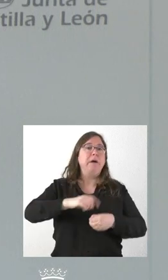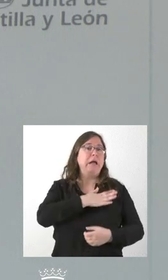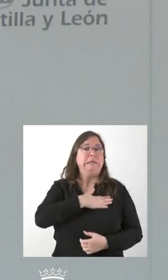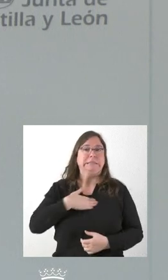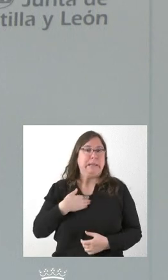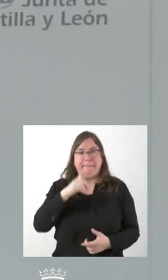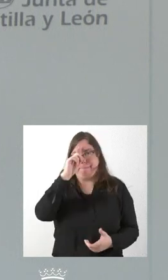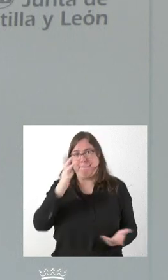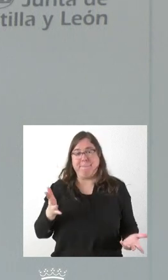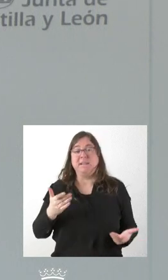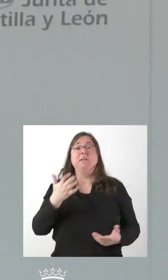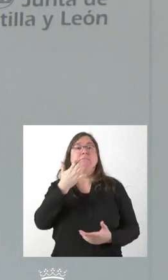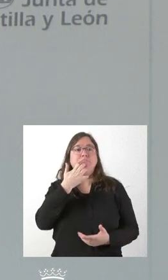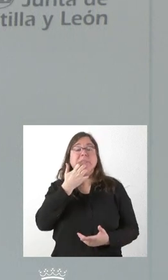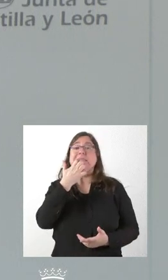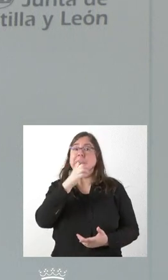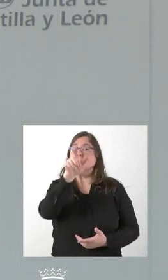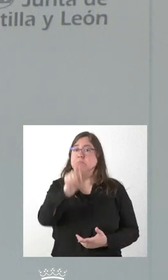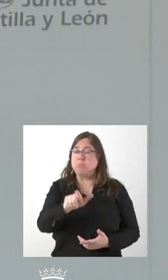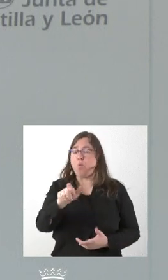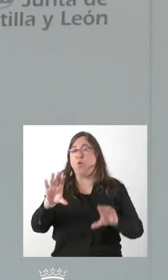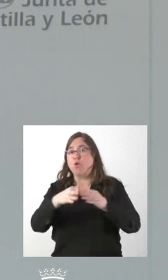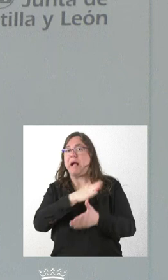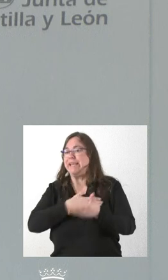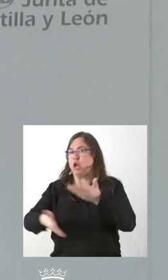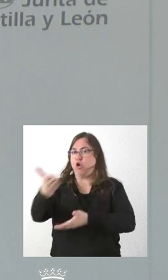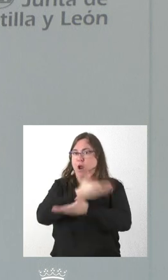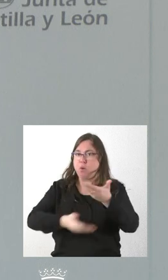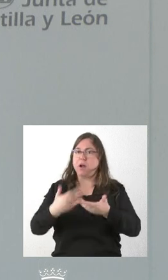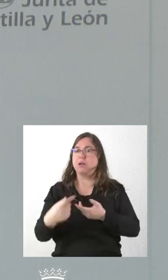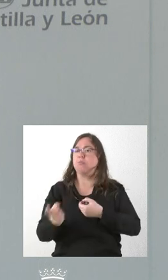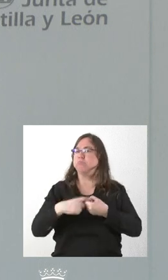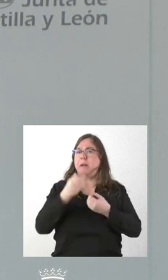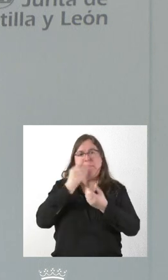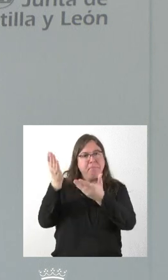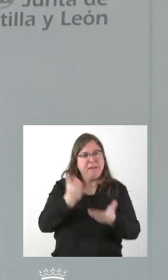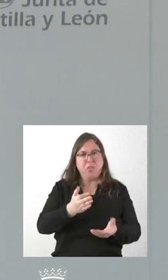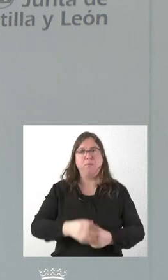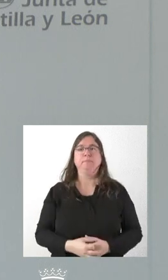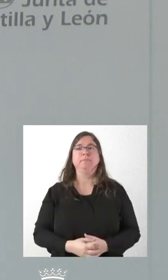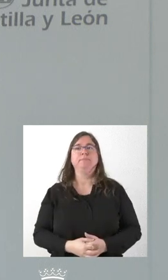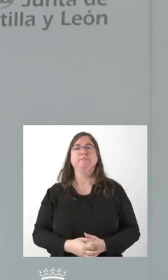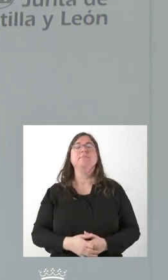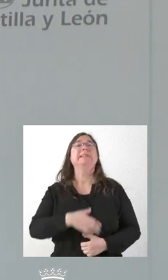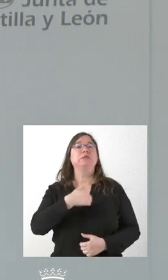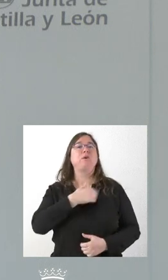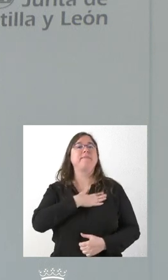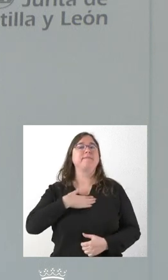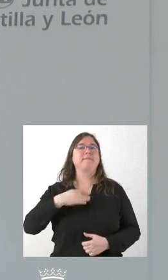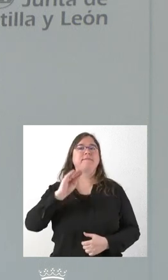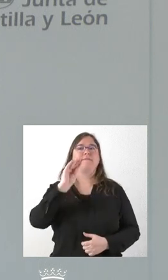naturalmente, todo aquel que quiera colaborar, que quiera aportar, es siempre bienvenido al territorio. Yo le quería preguntar